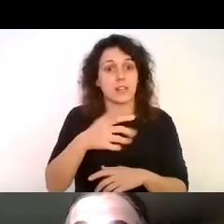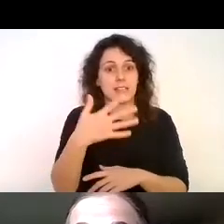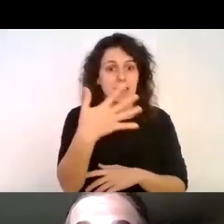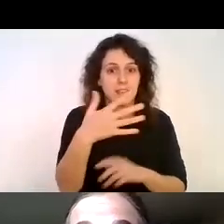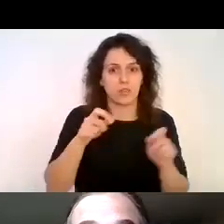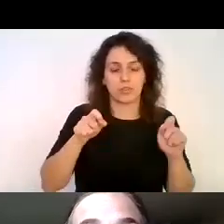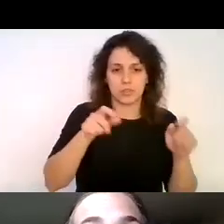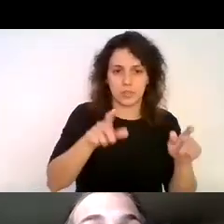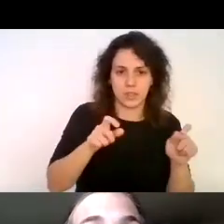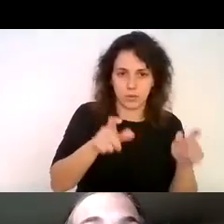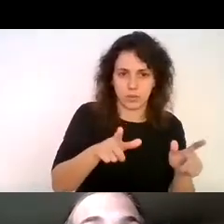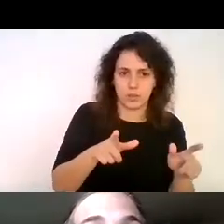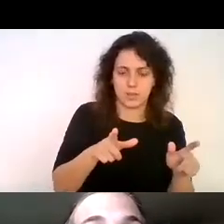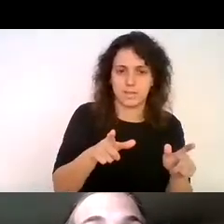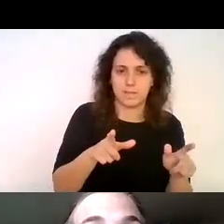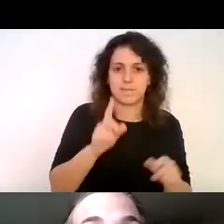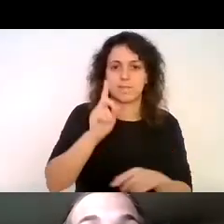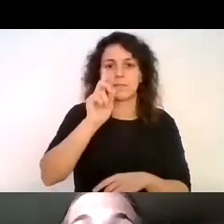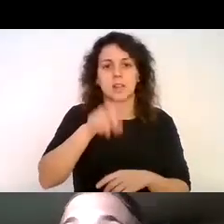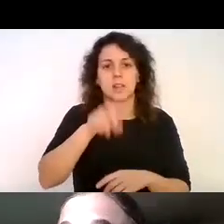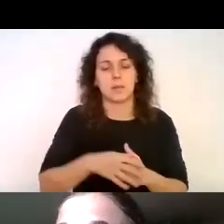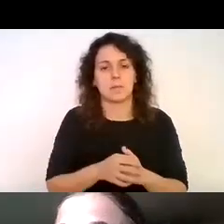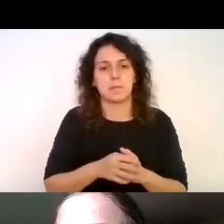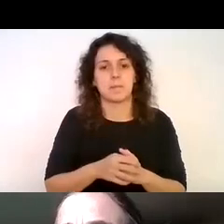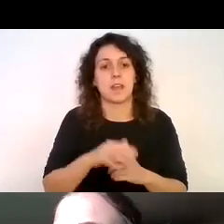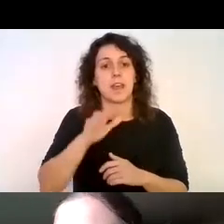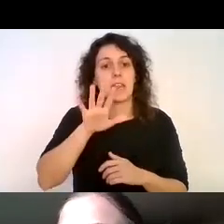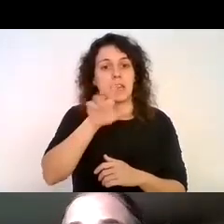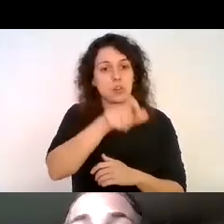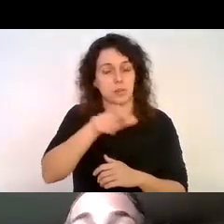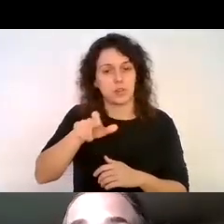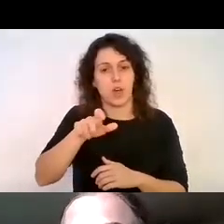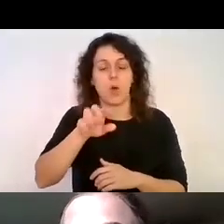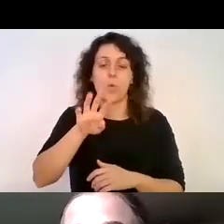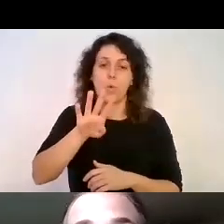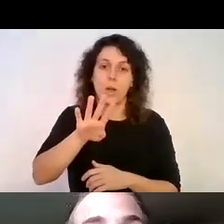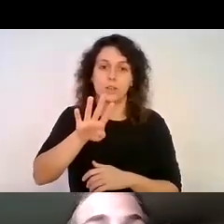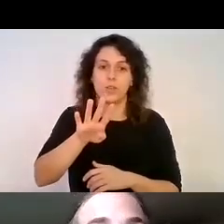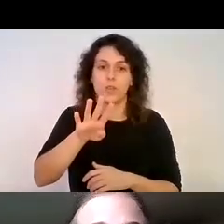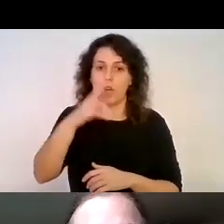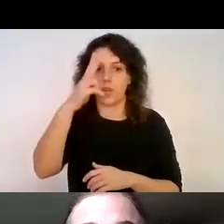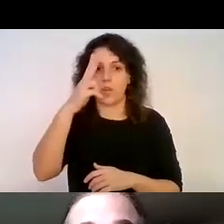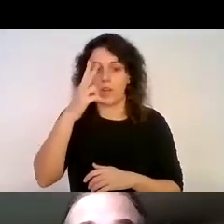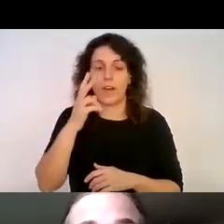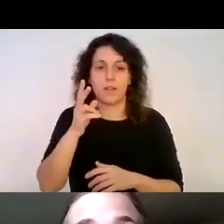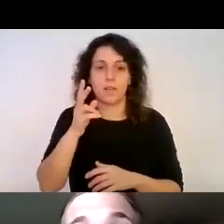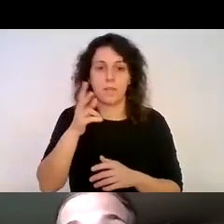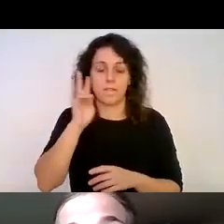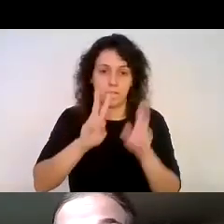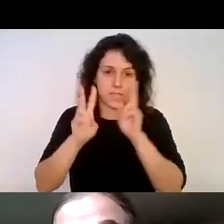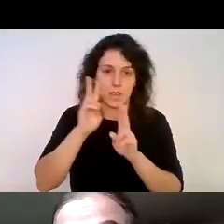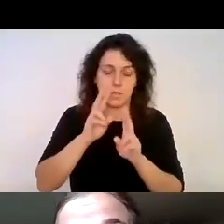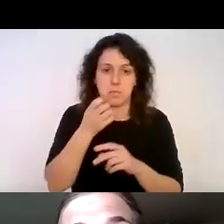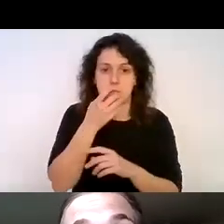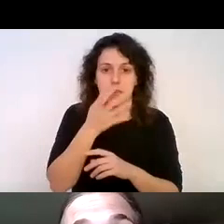sillas de rueda teníamos cinco personas cuatro personas no videntes no vidente y una